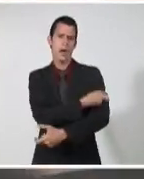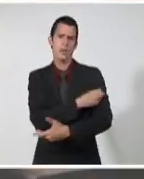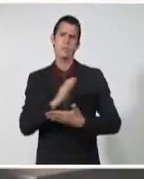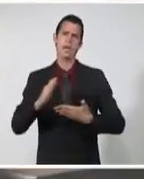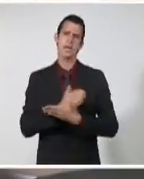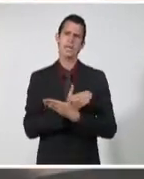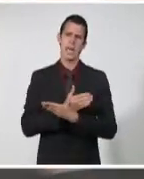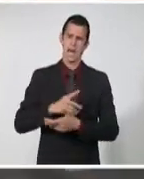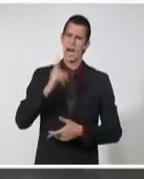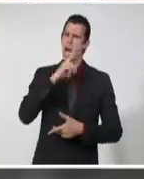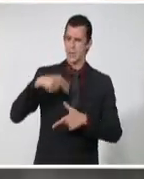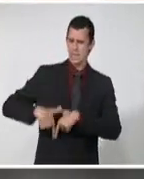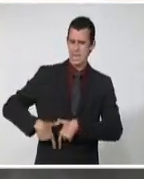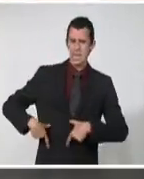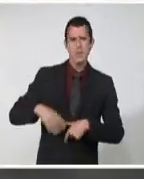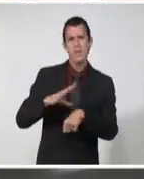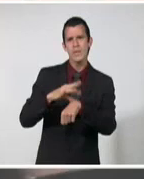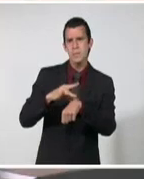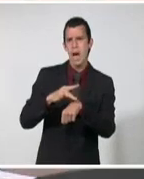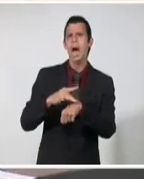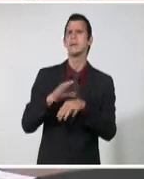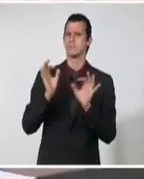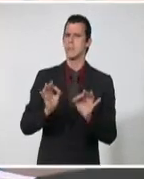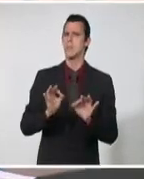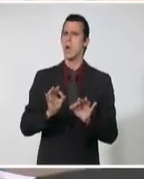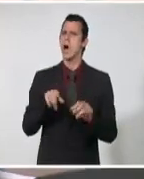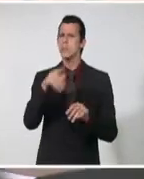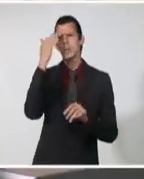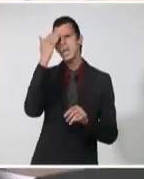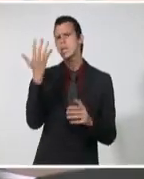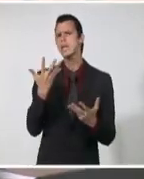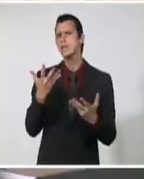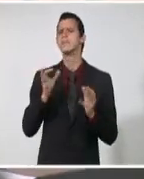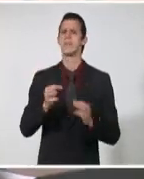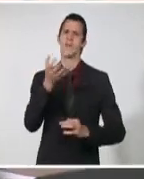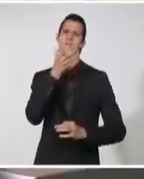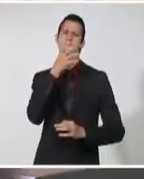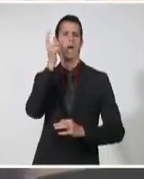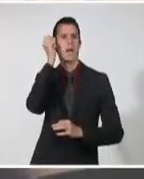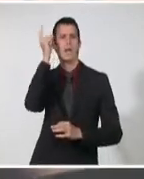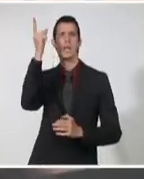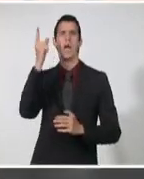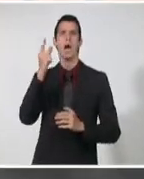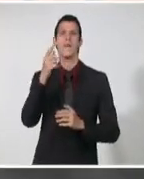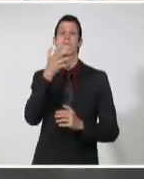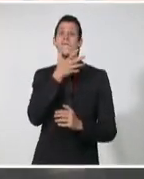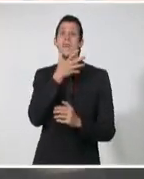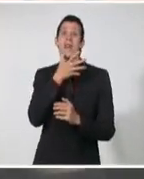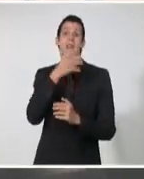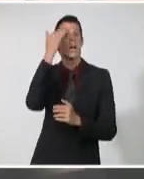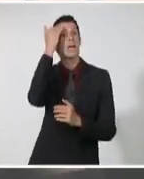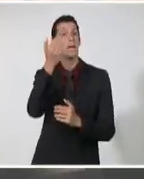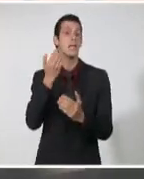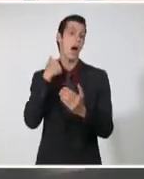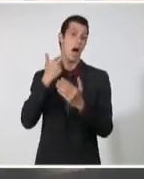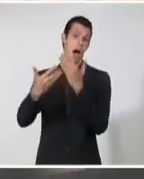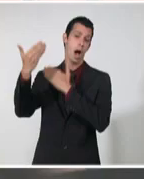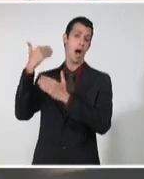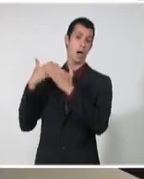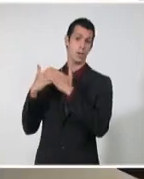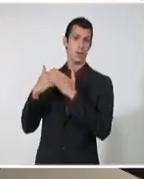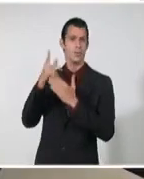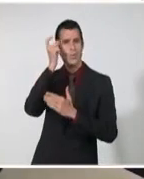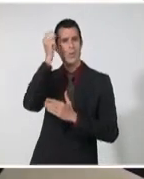de Fidel que con los científicos que supieron interpretar bien lo que él quería, bueno, lo llevaron a una obra